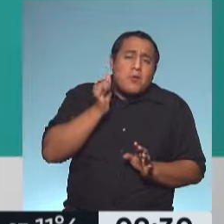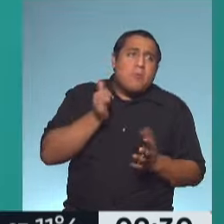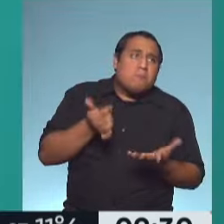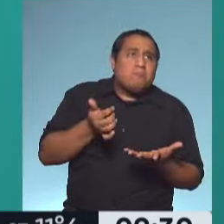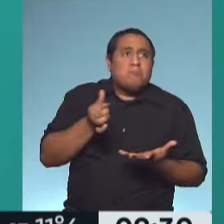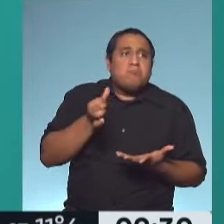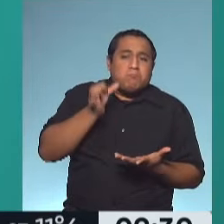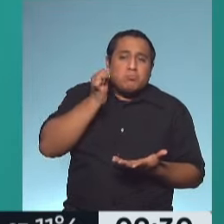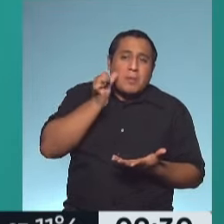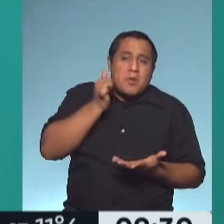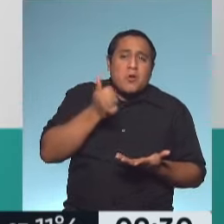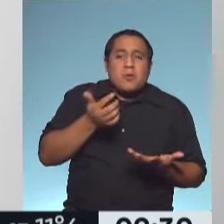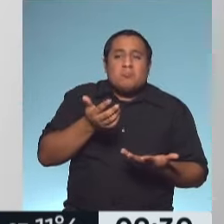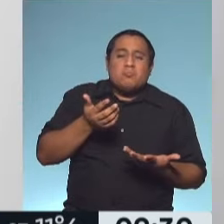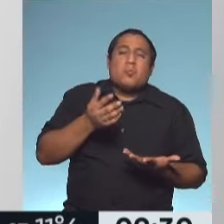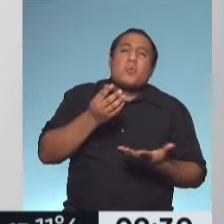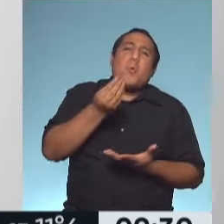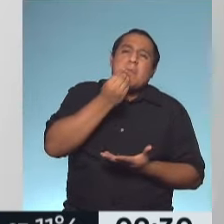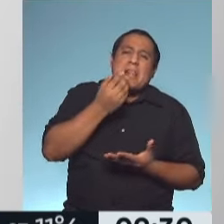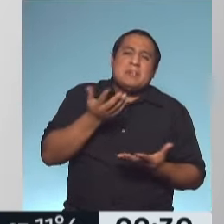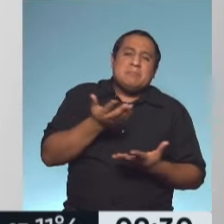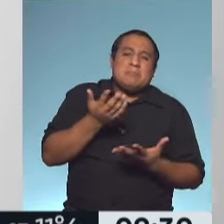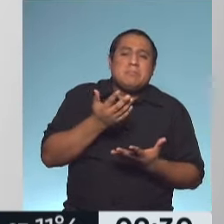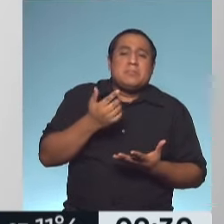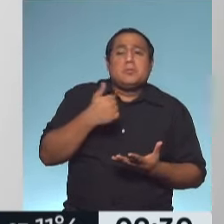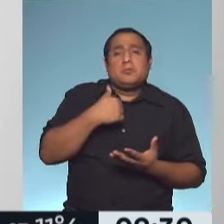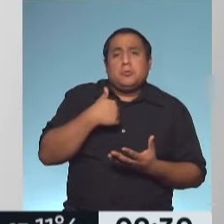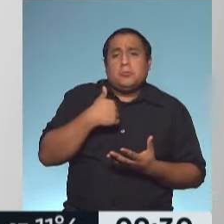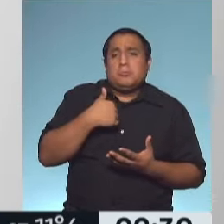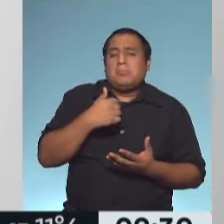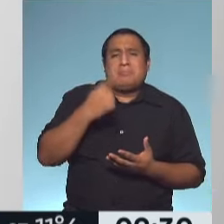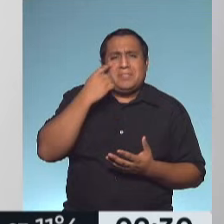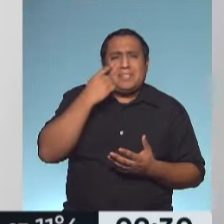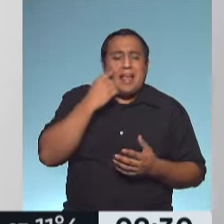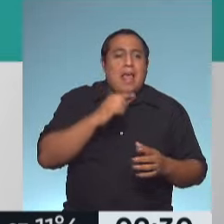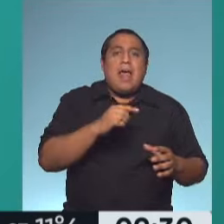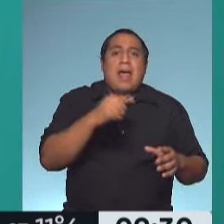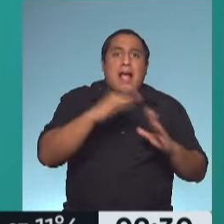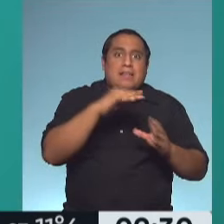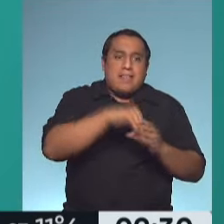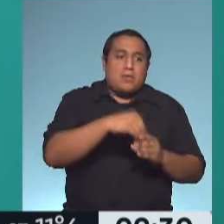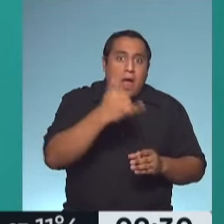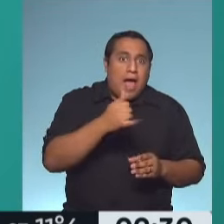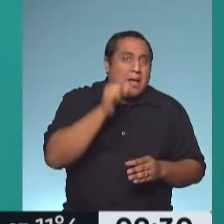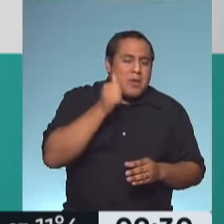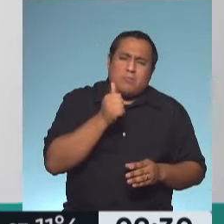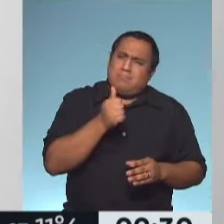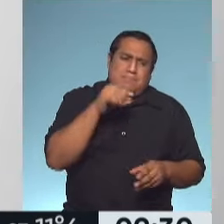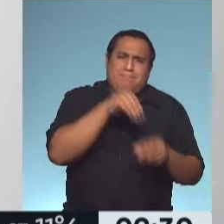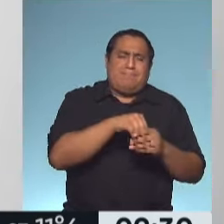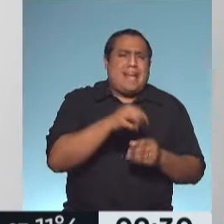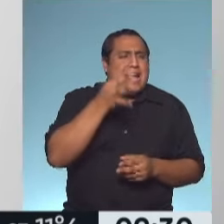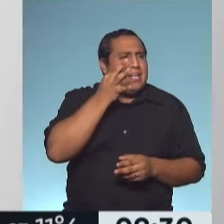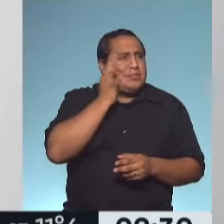es un alimento que yo particularmente sugiero no tener a mano porque es azúcar, es